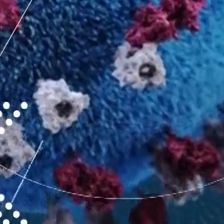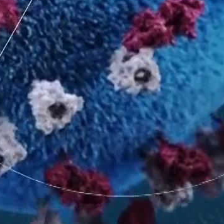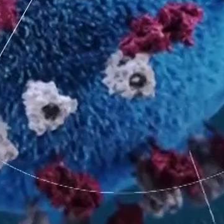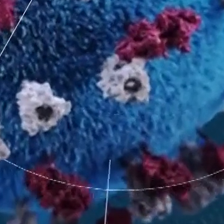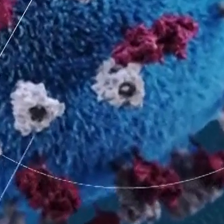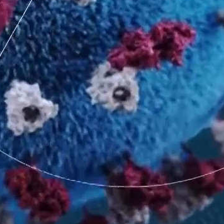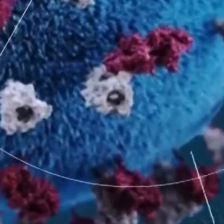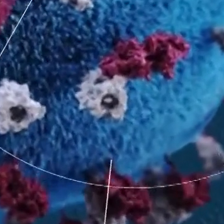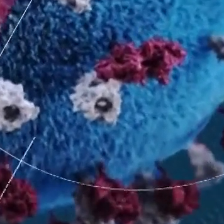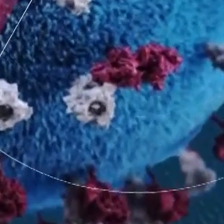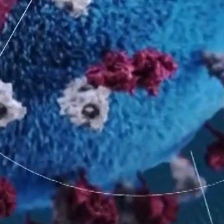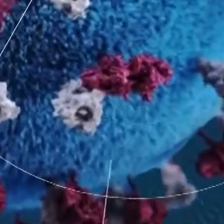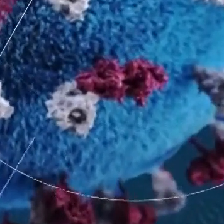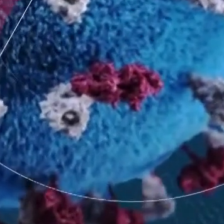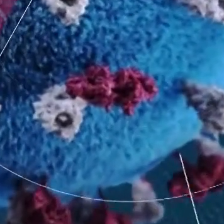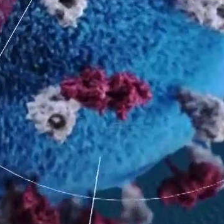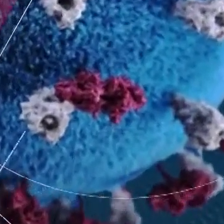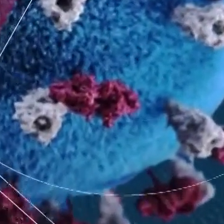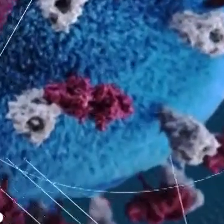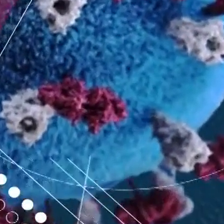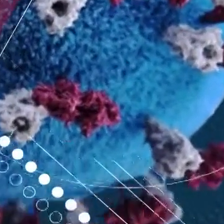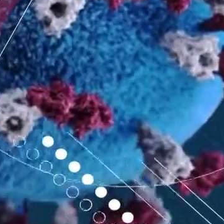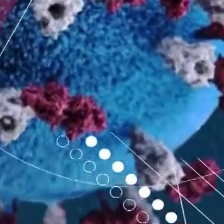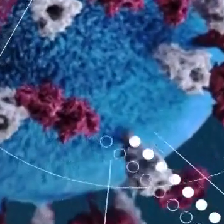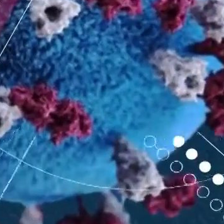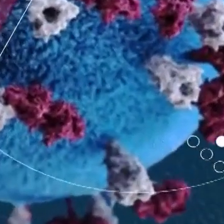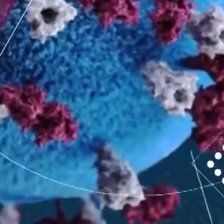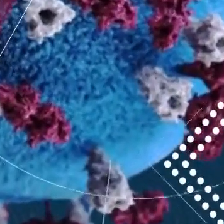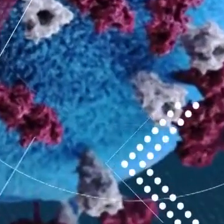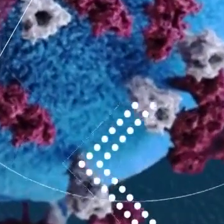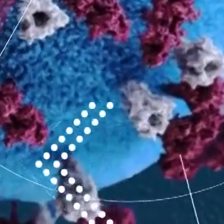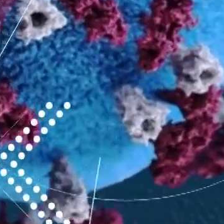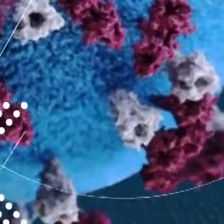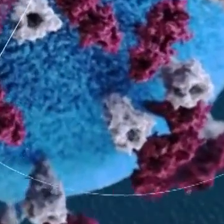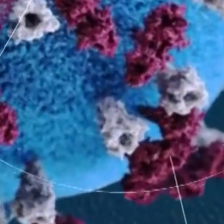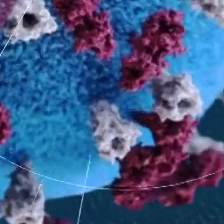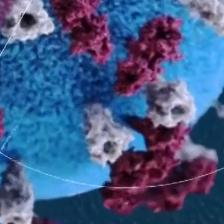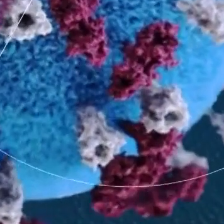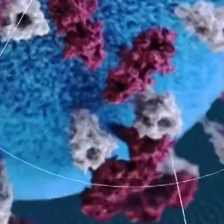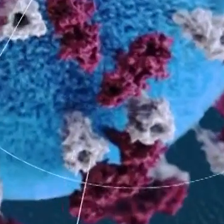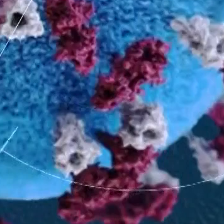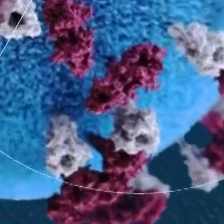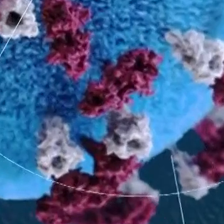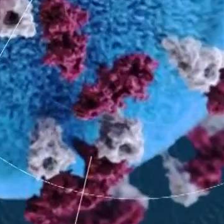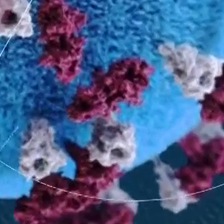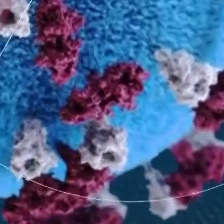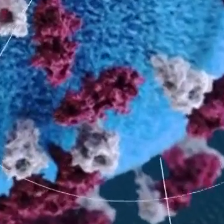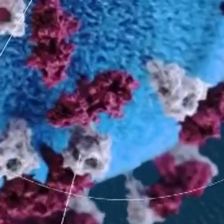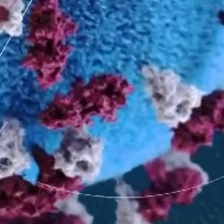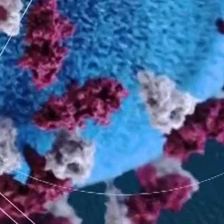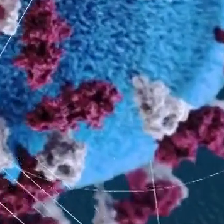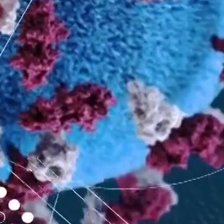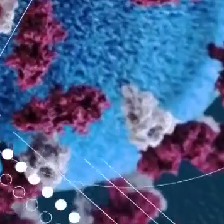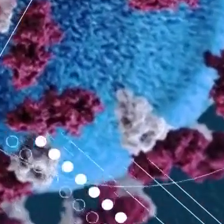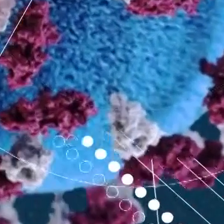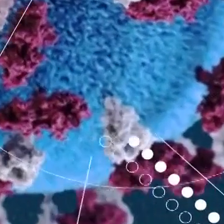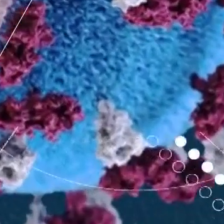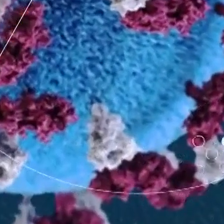480 casos. Heredia con 194 casos activos. Y Guanacaste, finalmente,